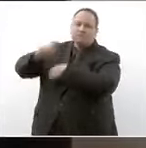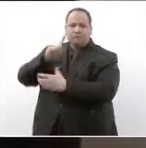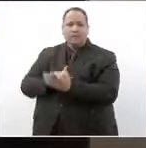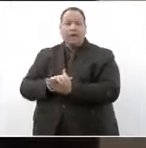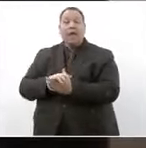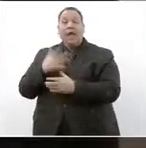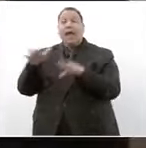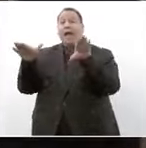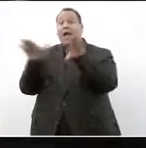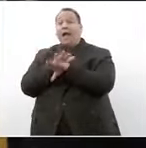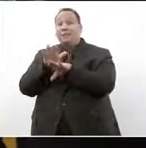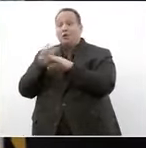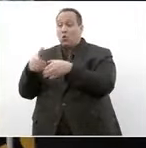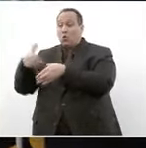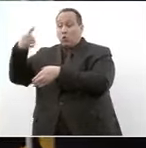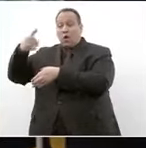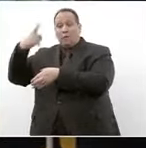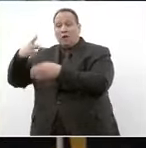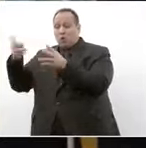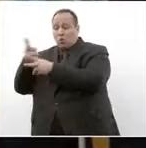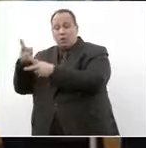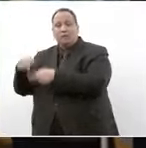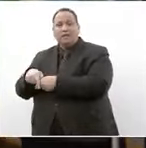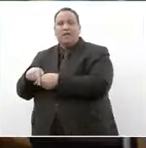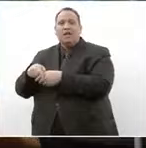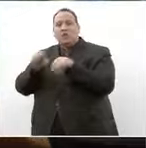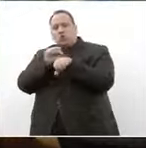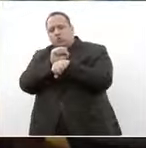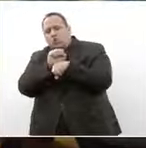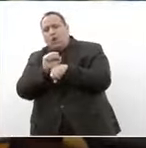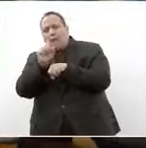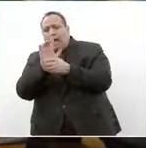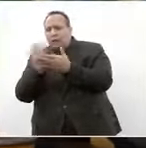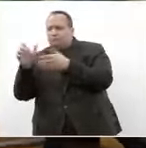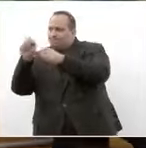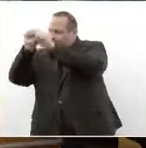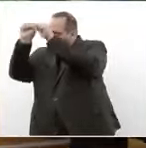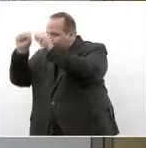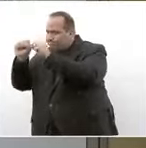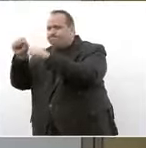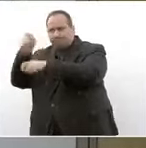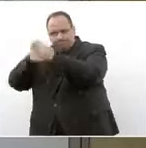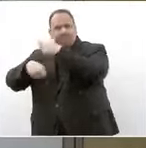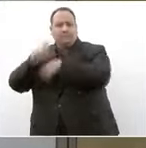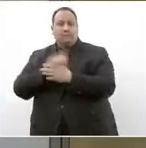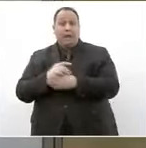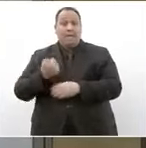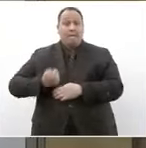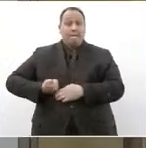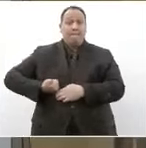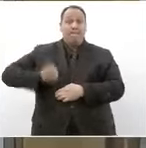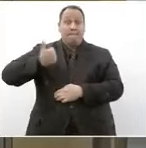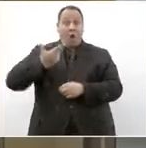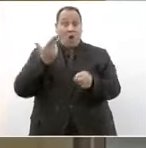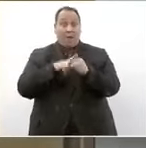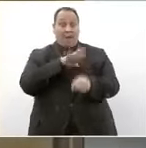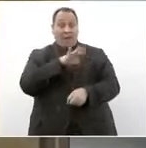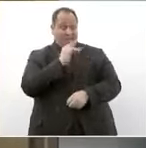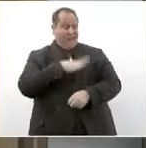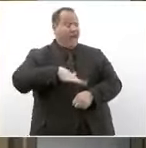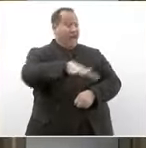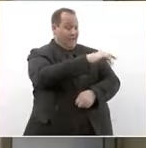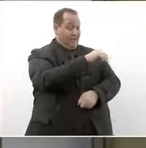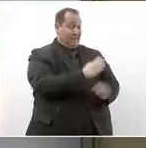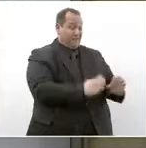además del cambio del tanque de condensados y el sistema de suavizado por vez primera en la historia del hospital